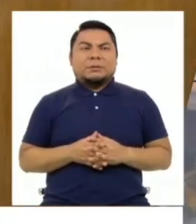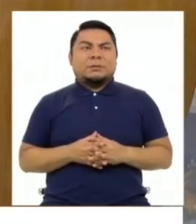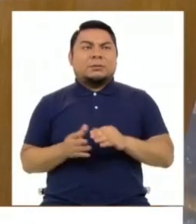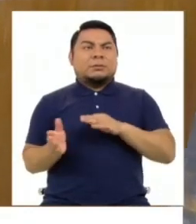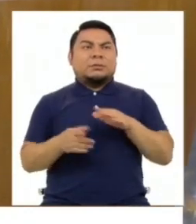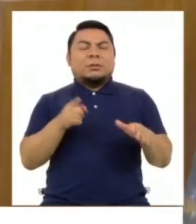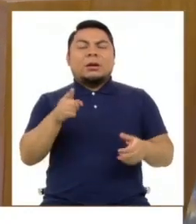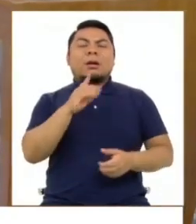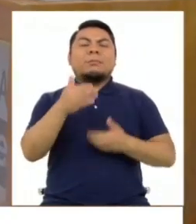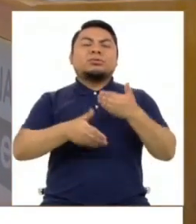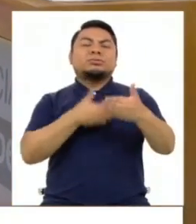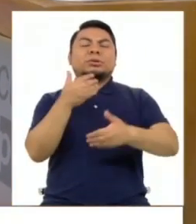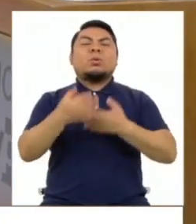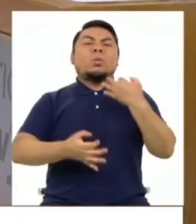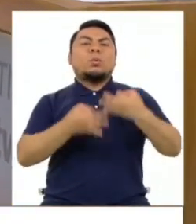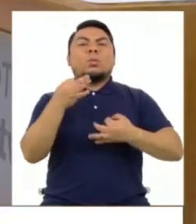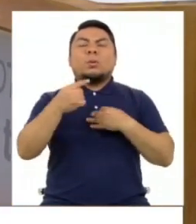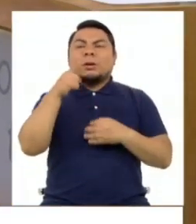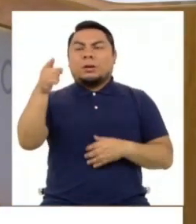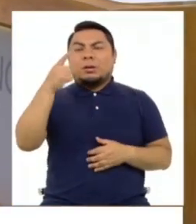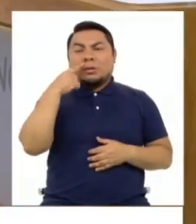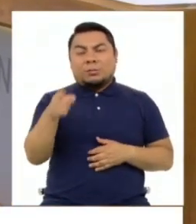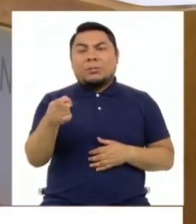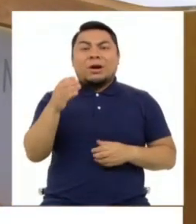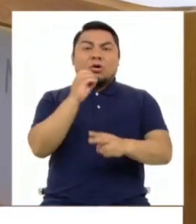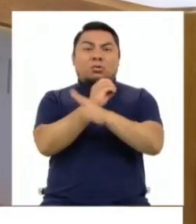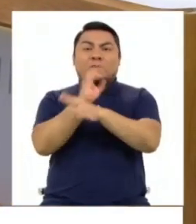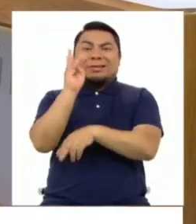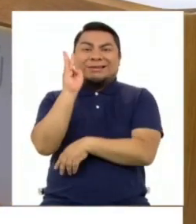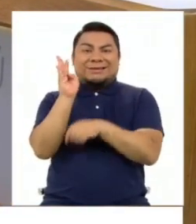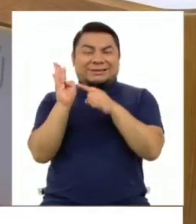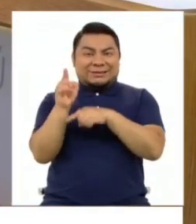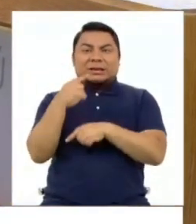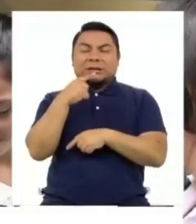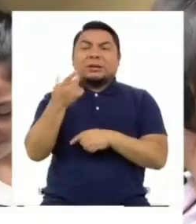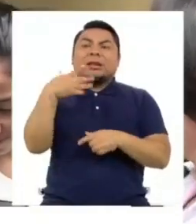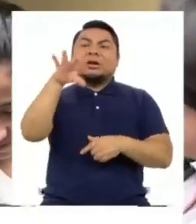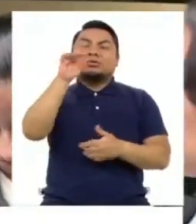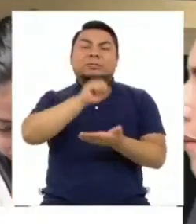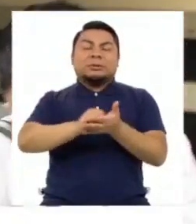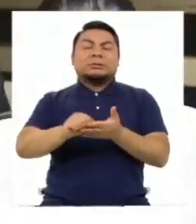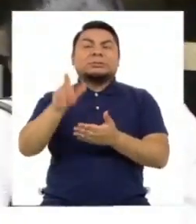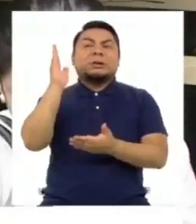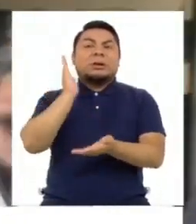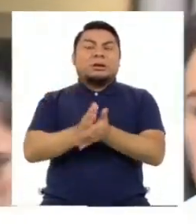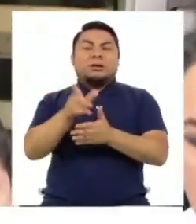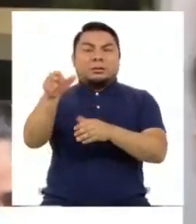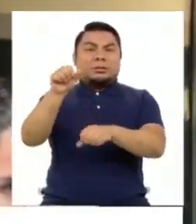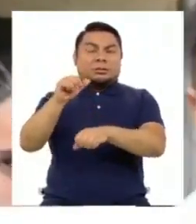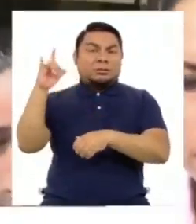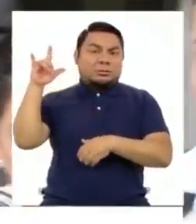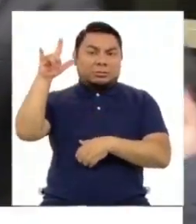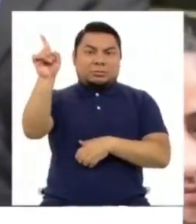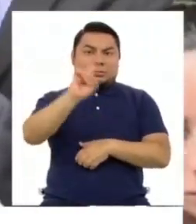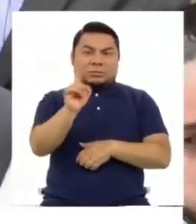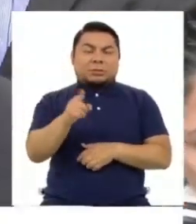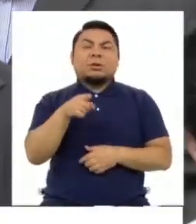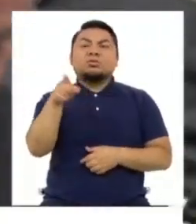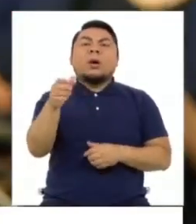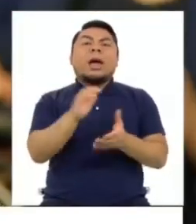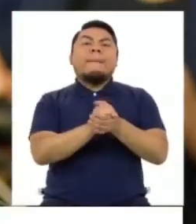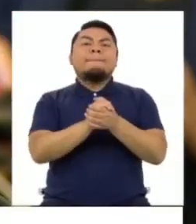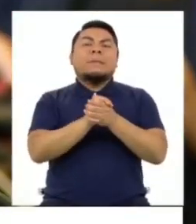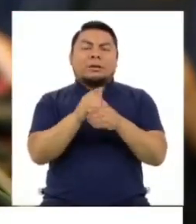En el proceso judicial que enfrenta Nadine Heredia, el Poder Judicial ordenó 18 meses de impedimento de salida del país para Rocío Calderón, amiga de la